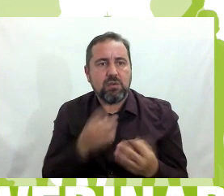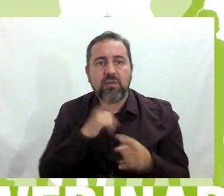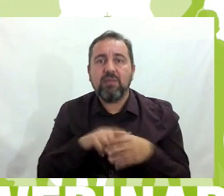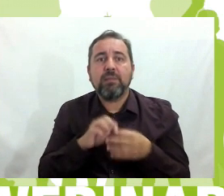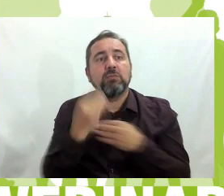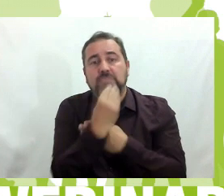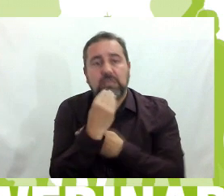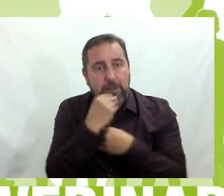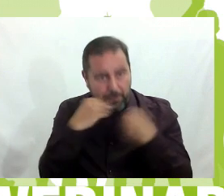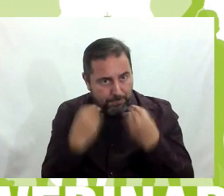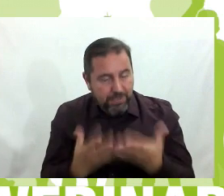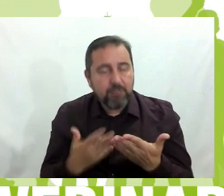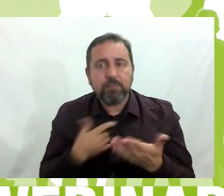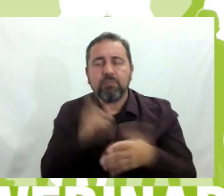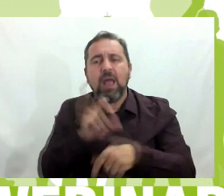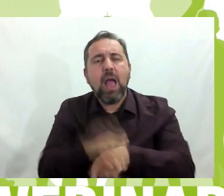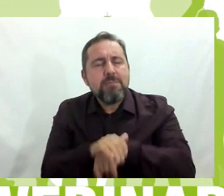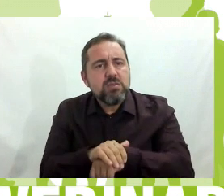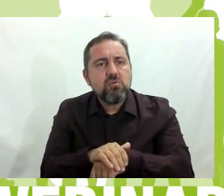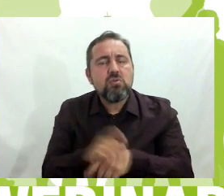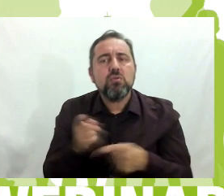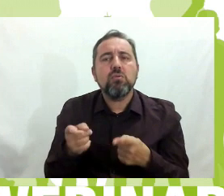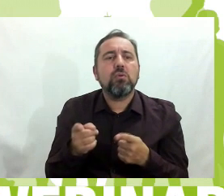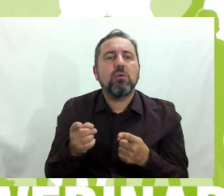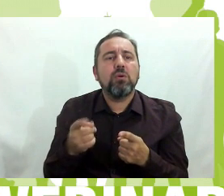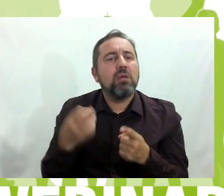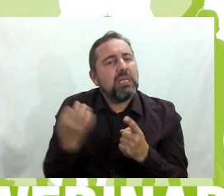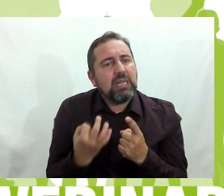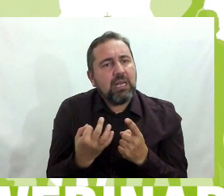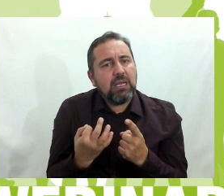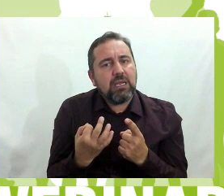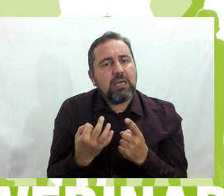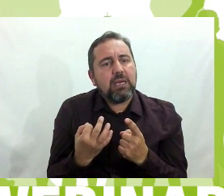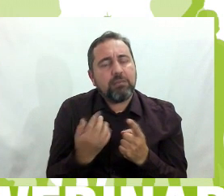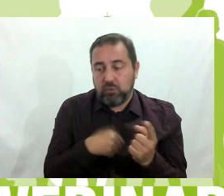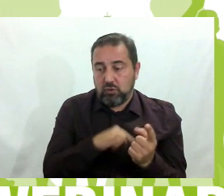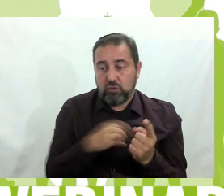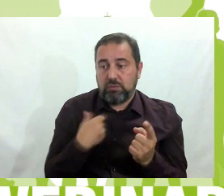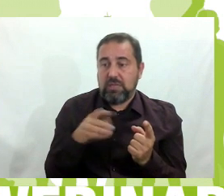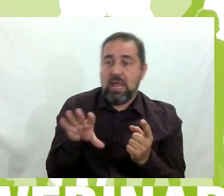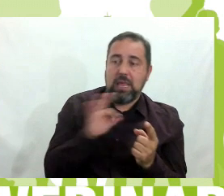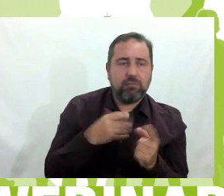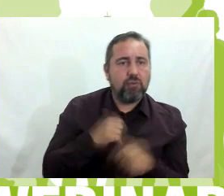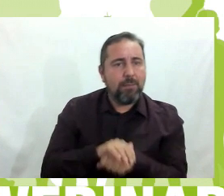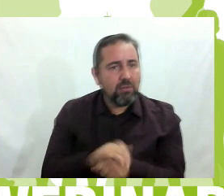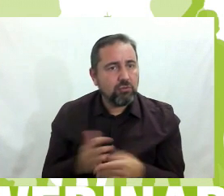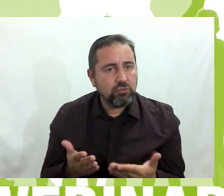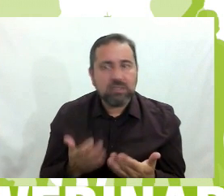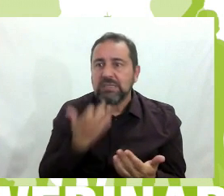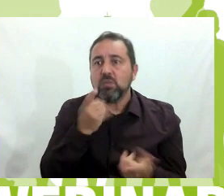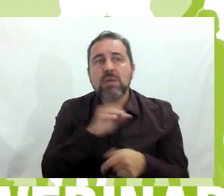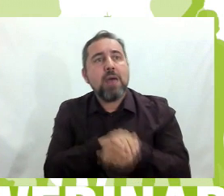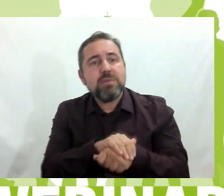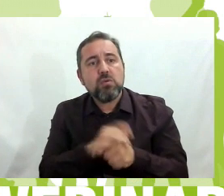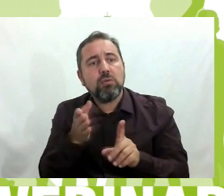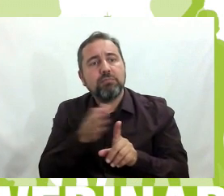bien, el amigo tiene que... Nosotros podemos elegir a los amigos. Si un amigo me